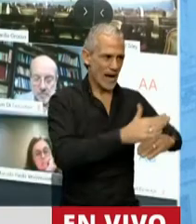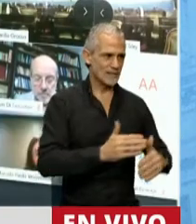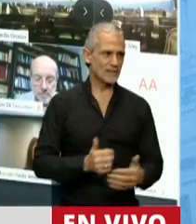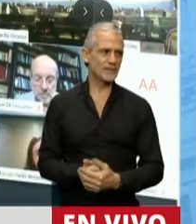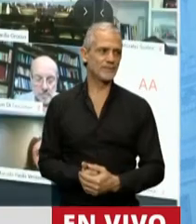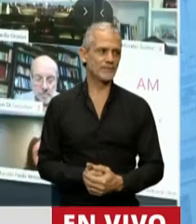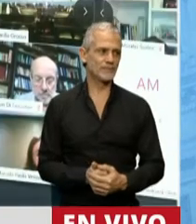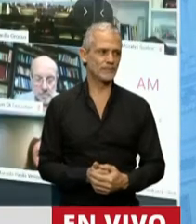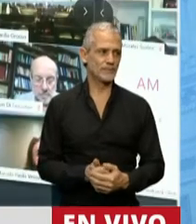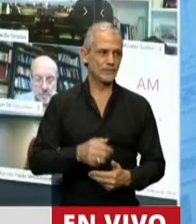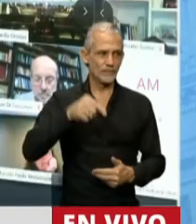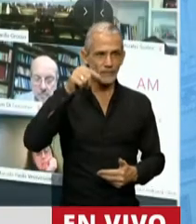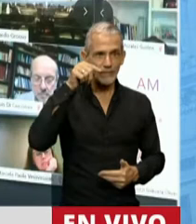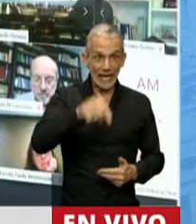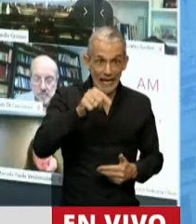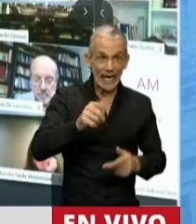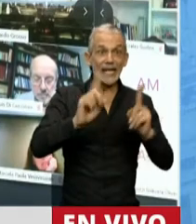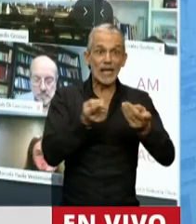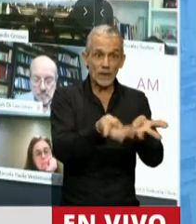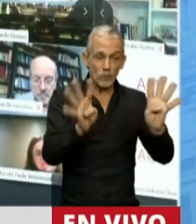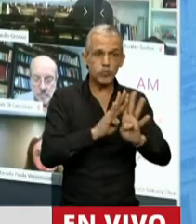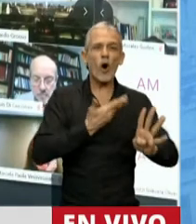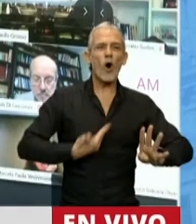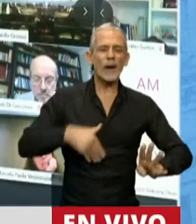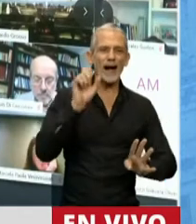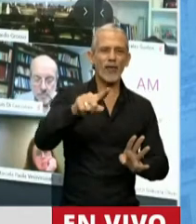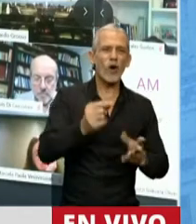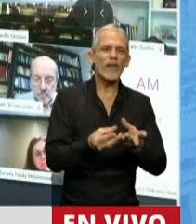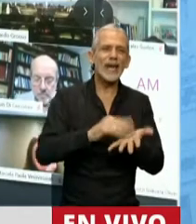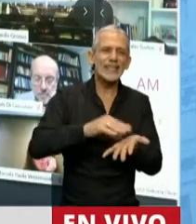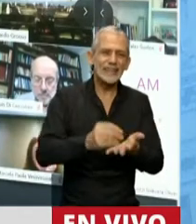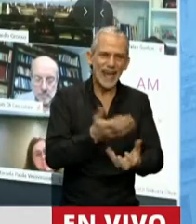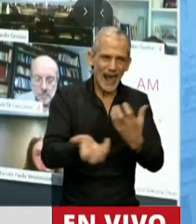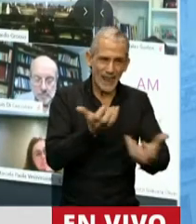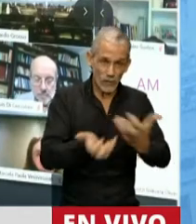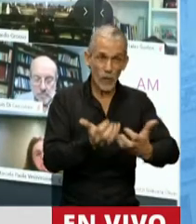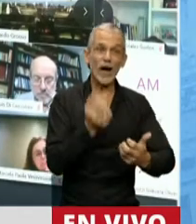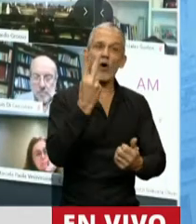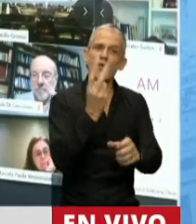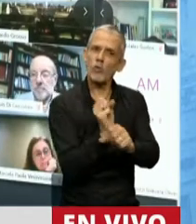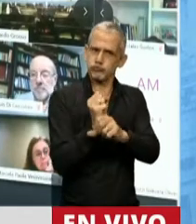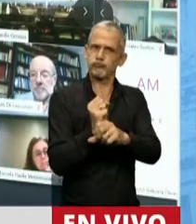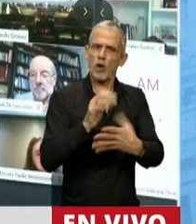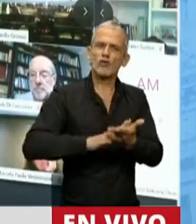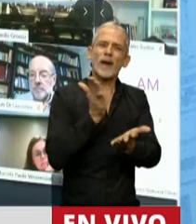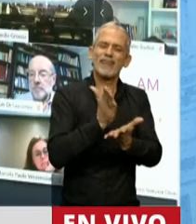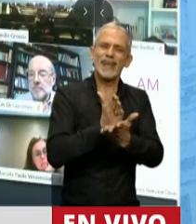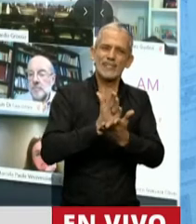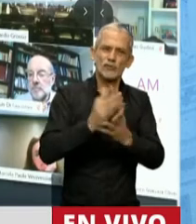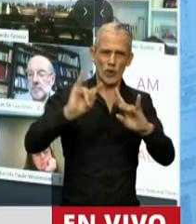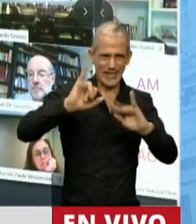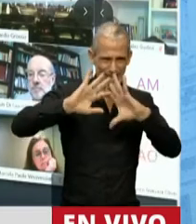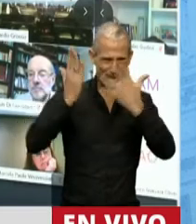Además, lo integrarán el gobernador de Tierra del Fuego, dos especialistas en Derecho Internacional,